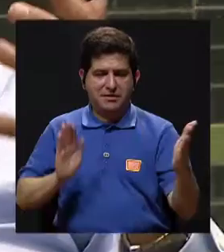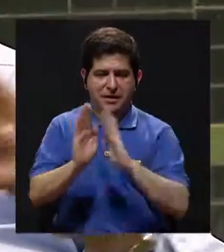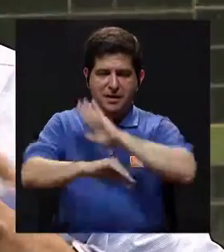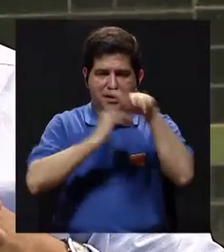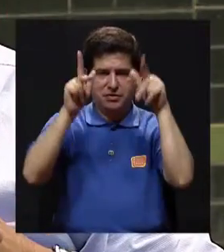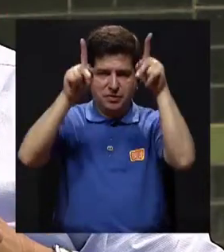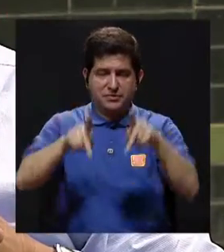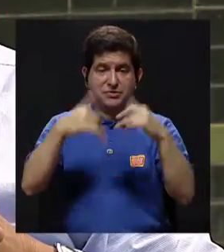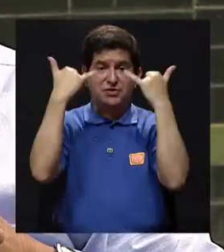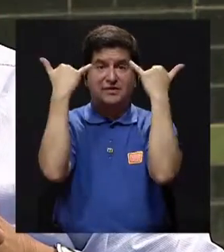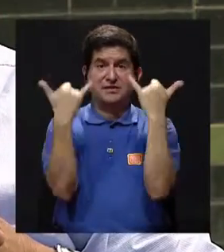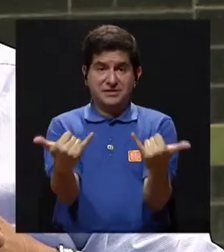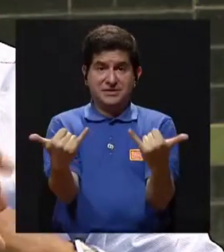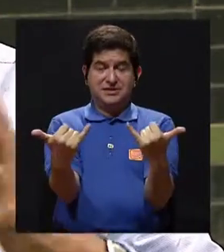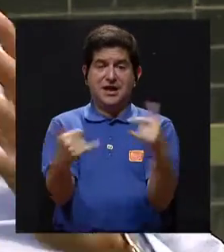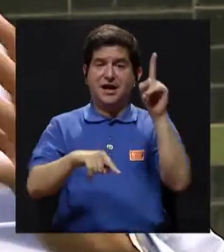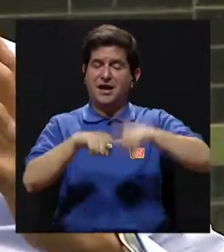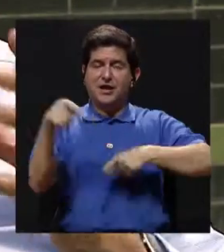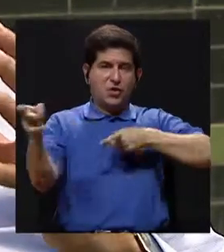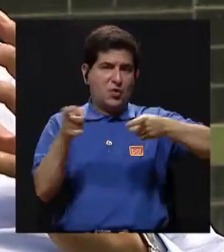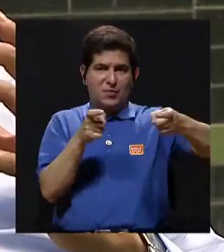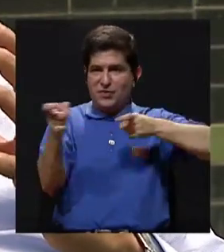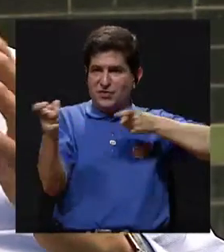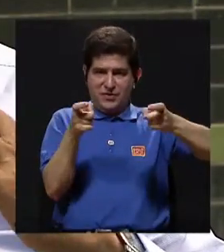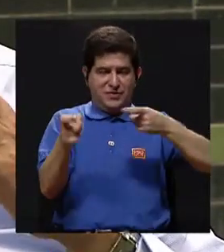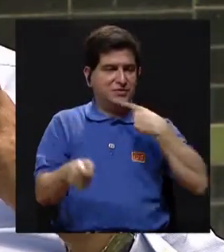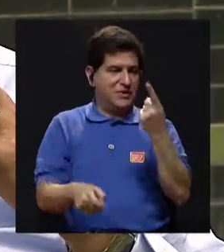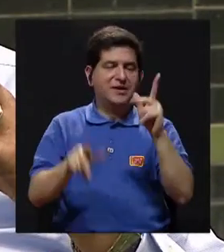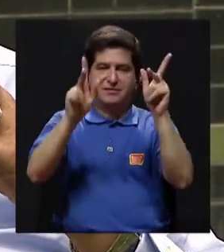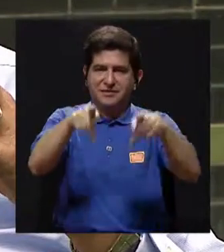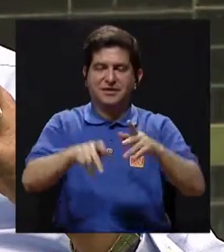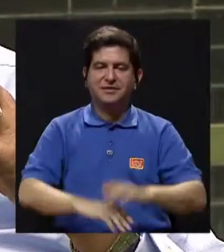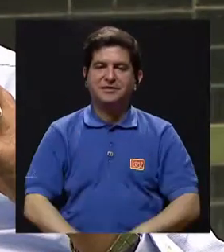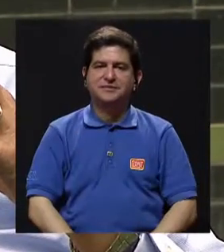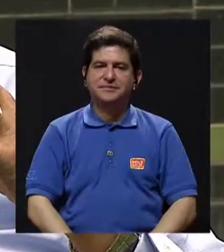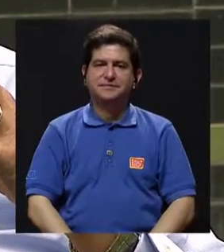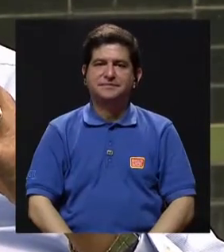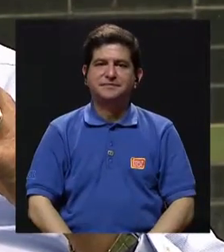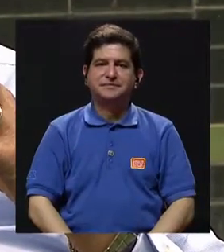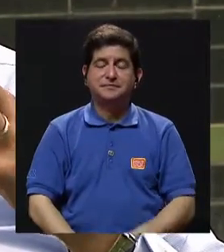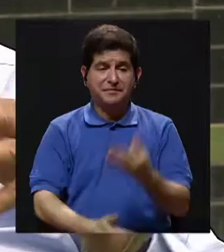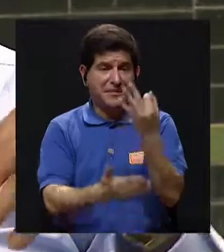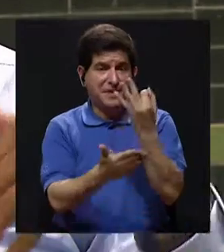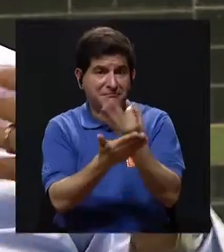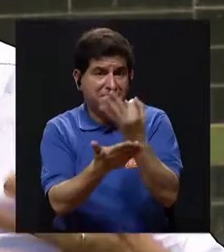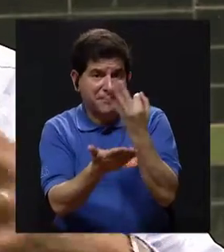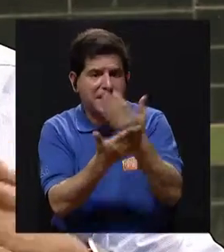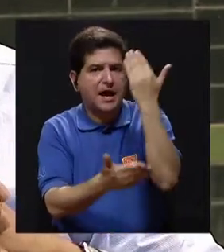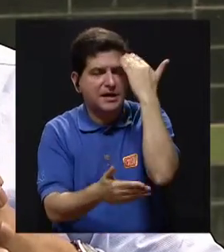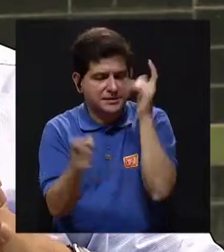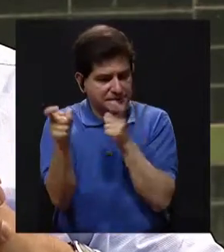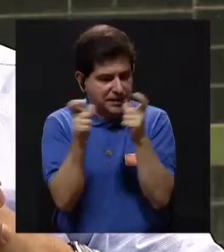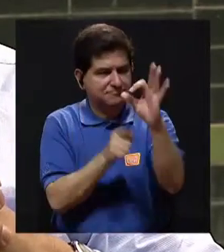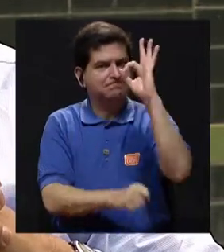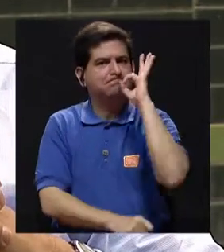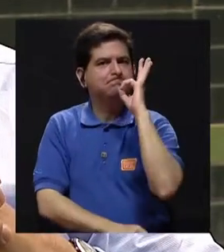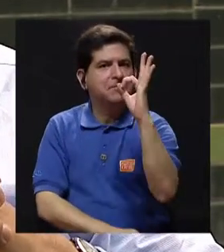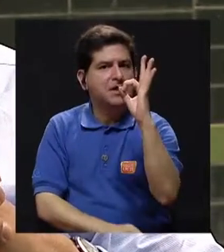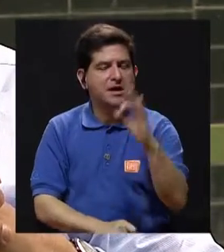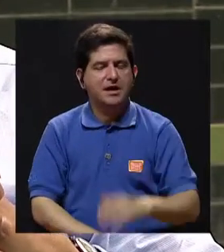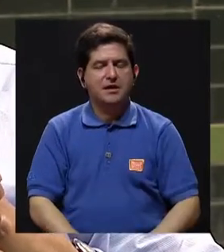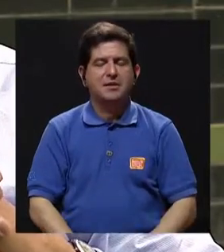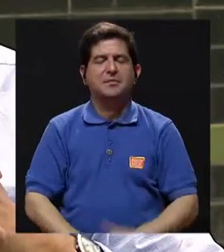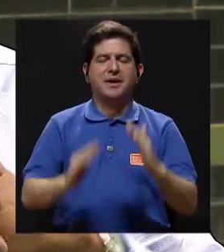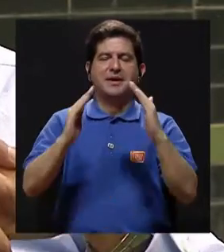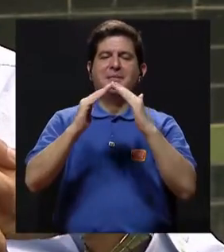las demás personas cuando ya se me vuelve inmanejable, como le digo yo a las personas, gracias a las finanzas hay que saberla manejar bien para